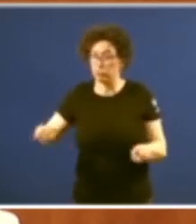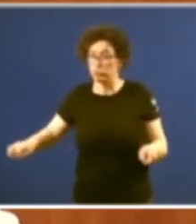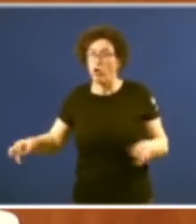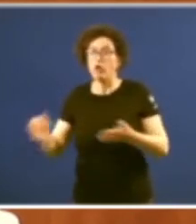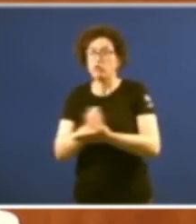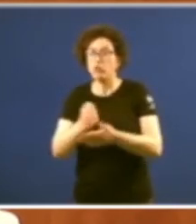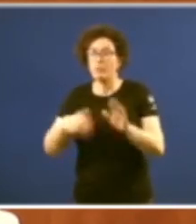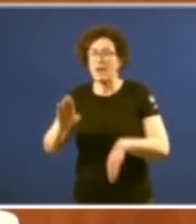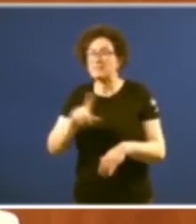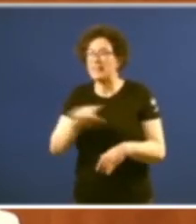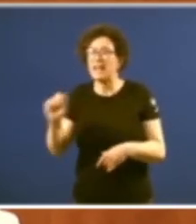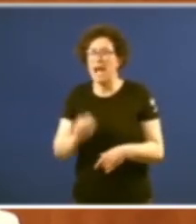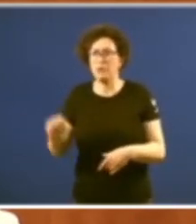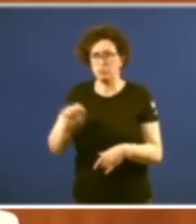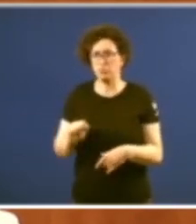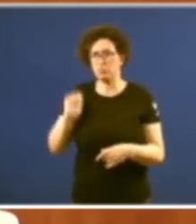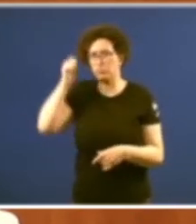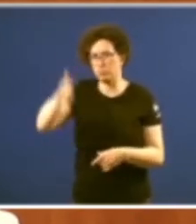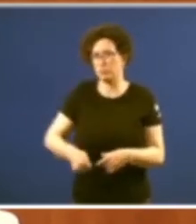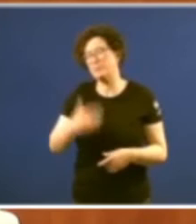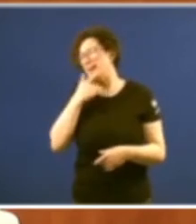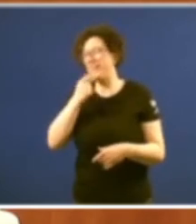todos os meus decenanos que se di pronto